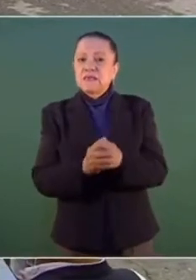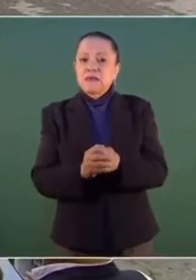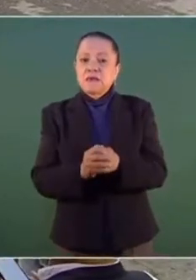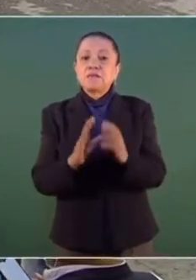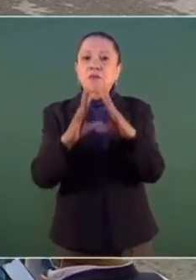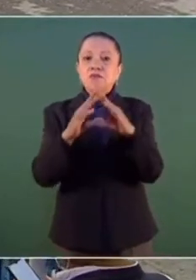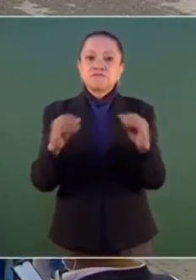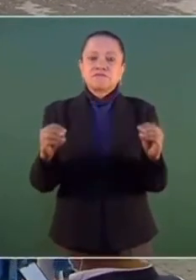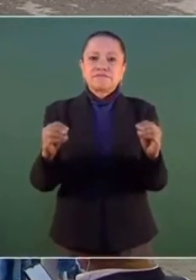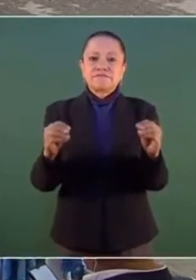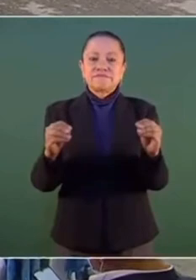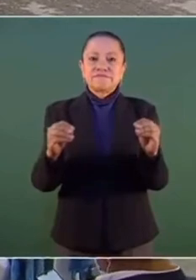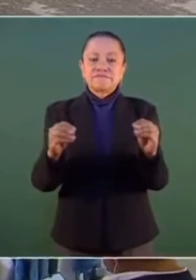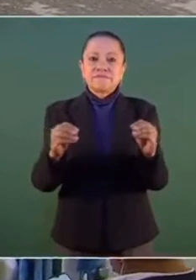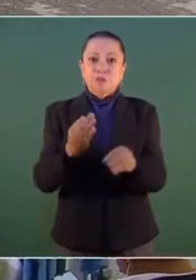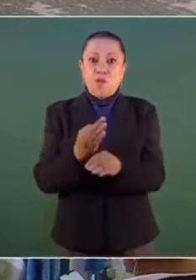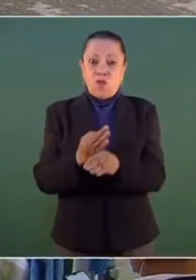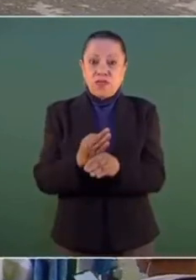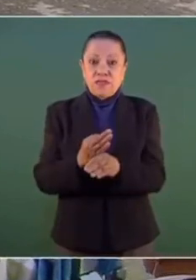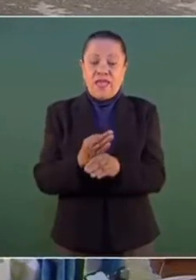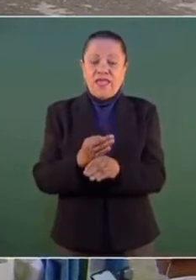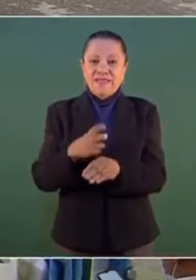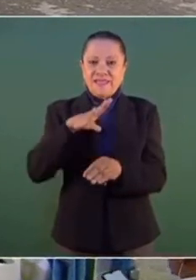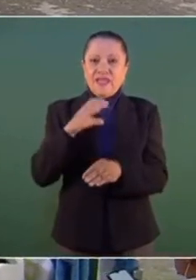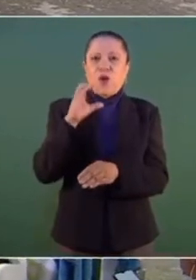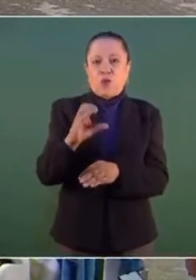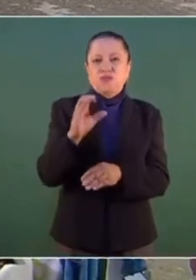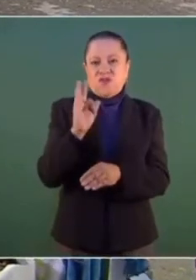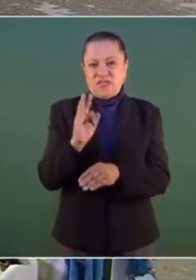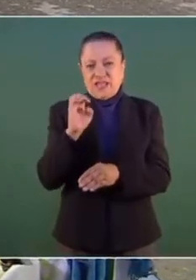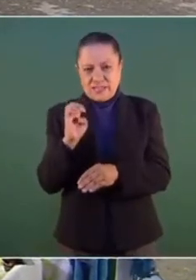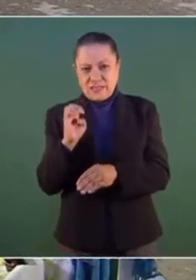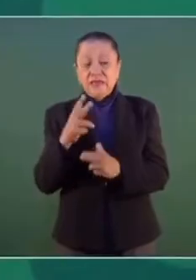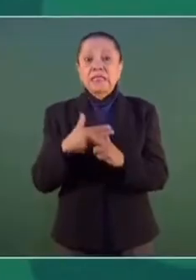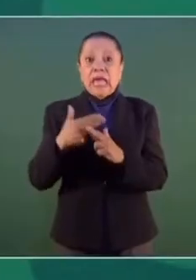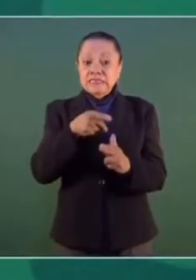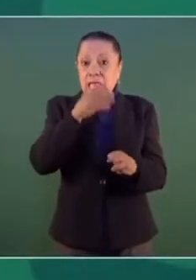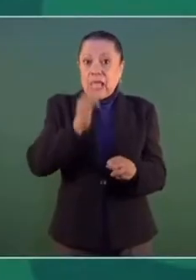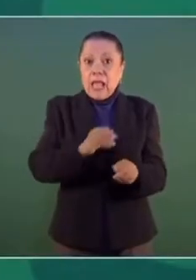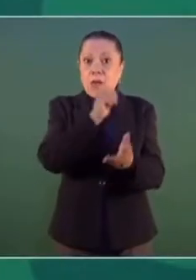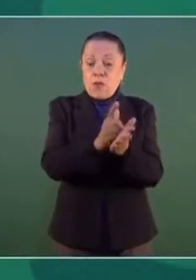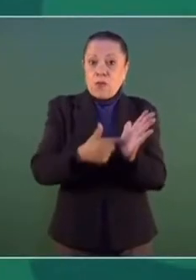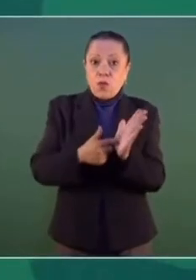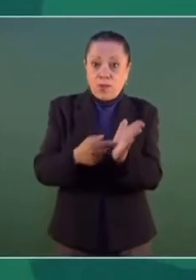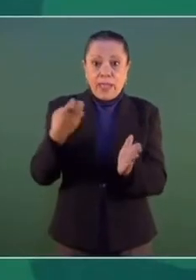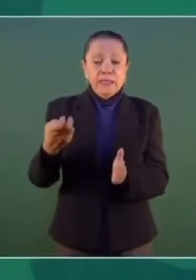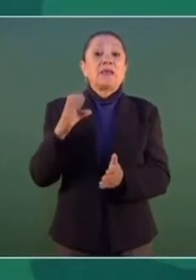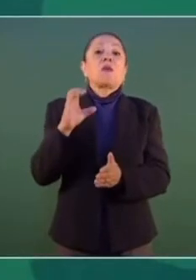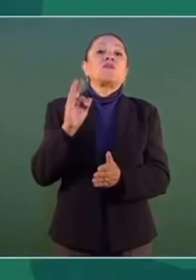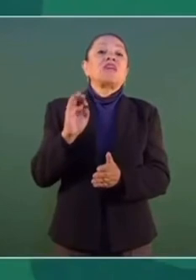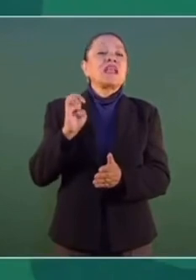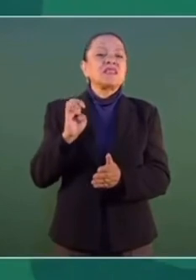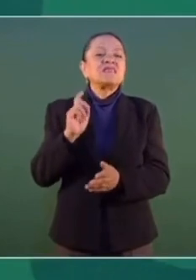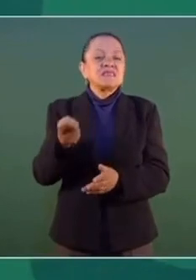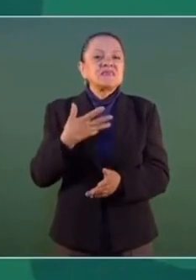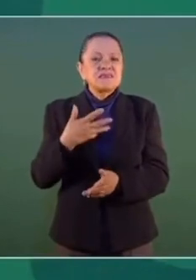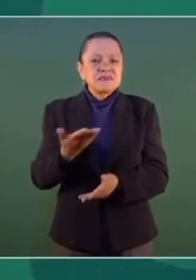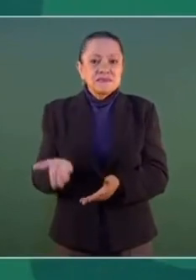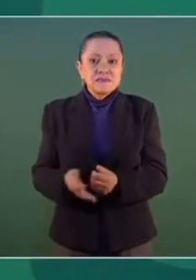desaparecer, la figura que hasta hoy tenía la Comisión o hasta que sea aprobada esta iniciativa, tenía la Comisión Federal de Electricidad ya